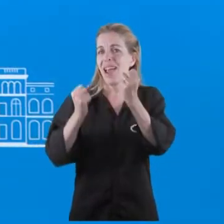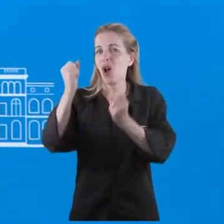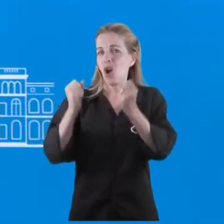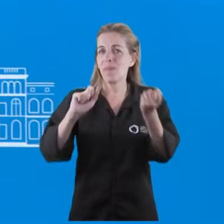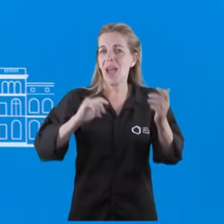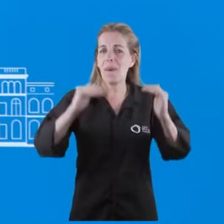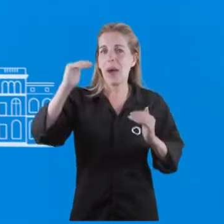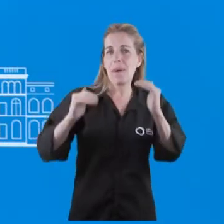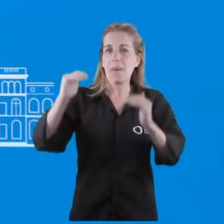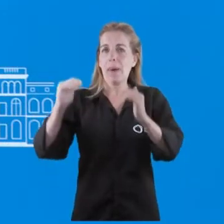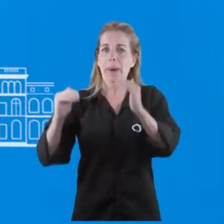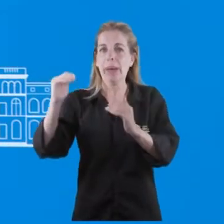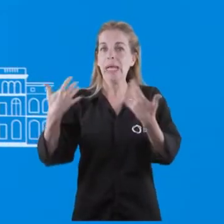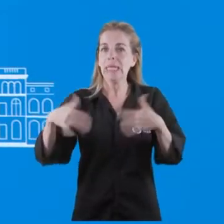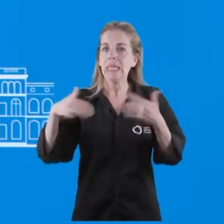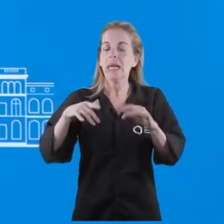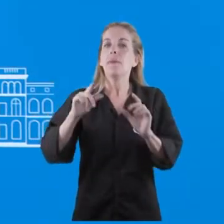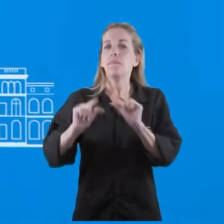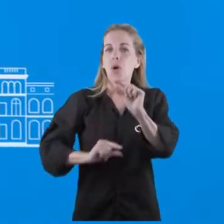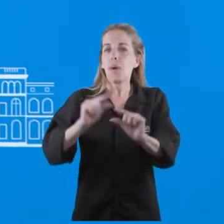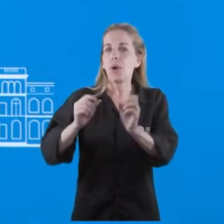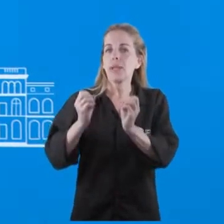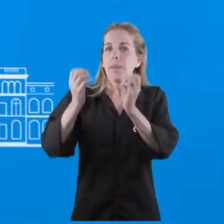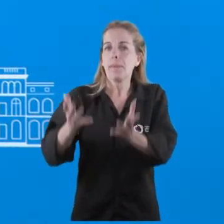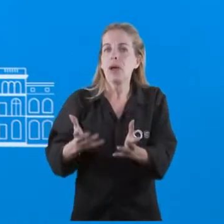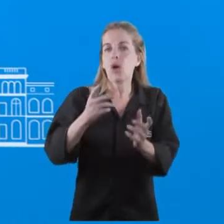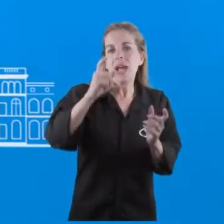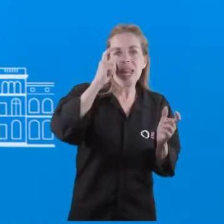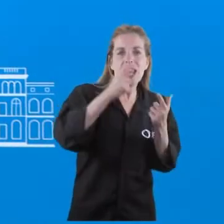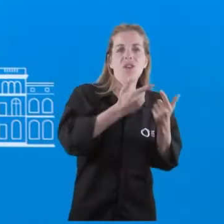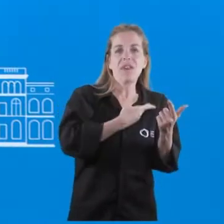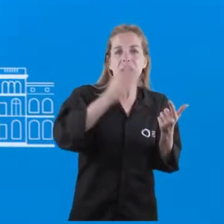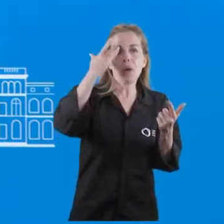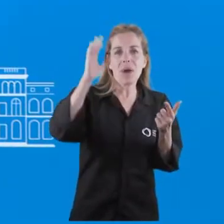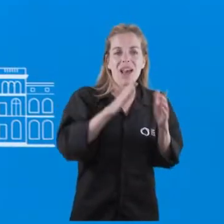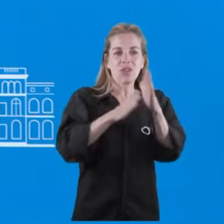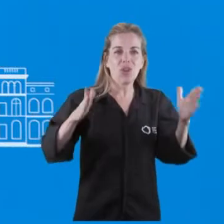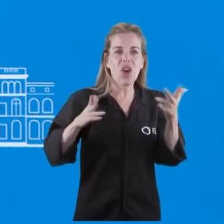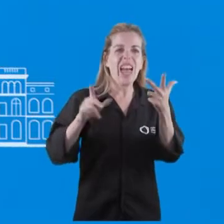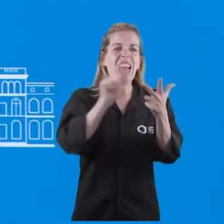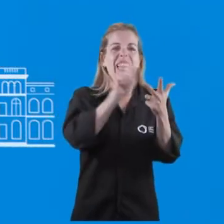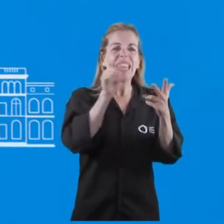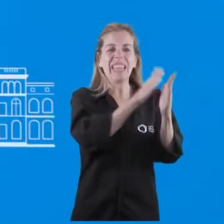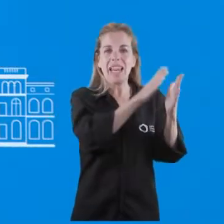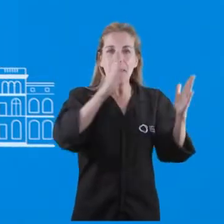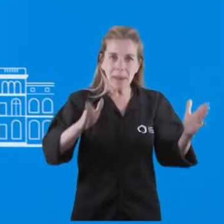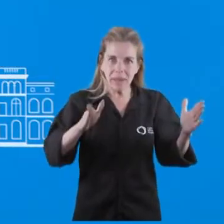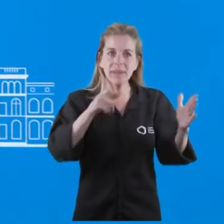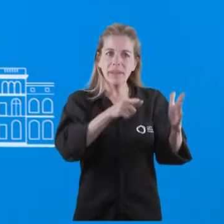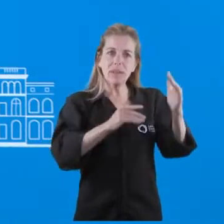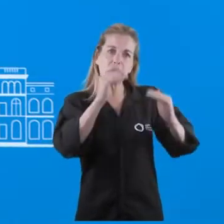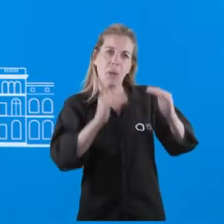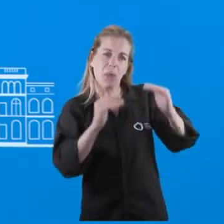están considerablemente mejor, hemos tenido un primer trimestre, no solamente donde todas estas variables que les estoy diciendo